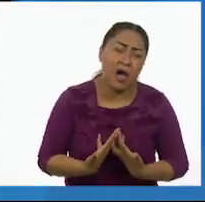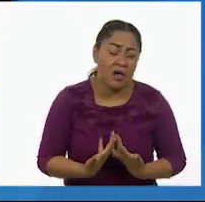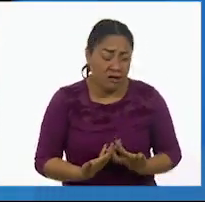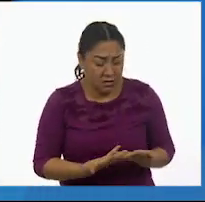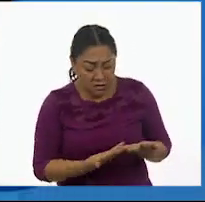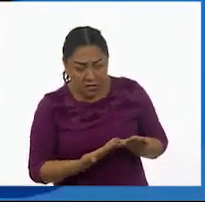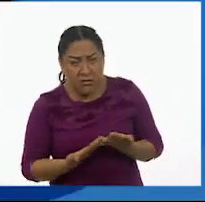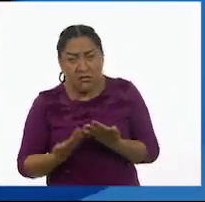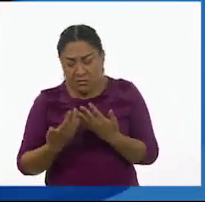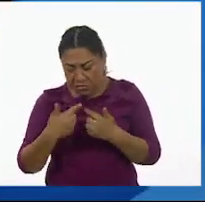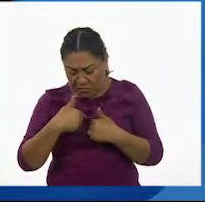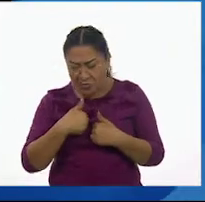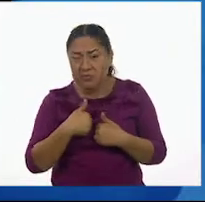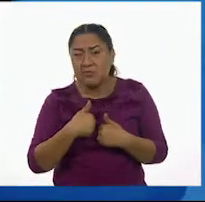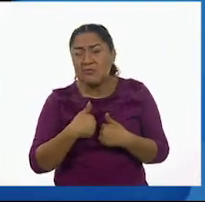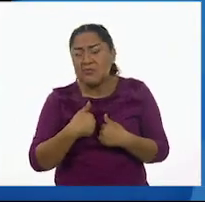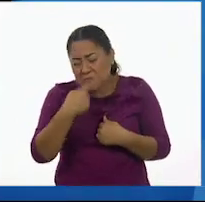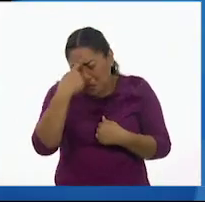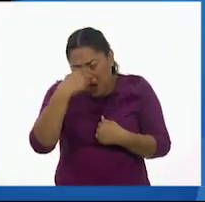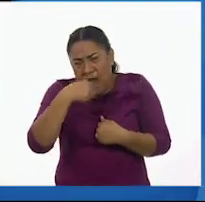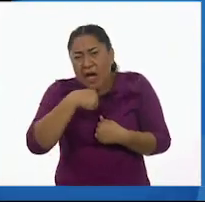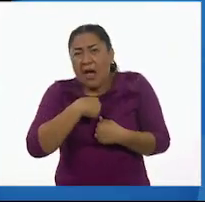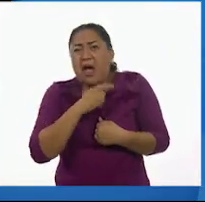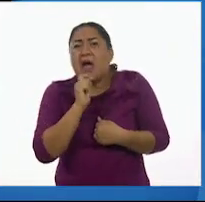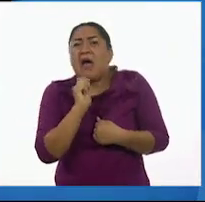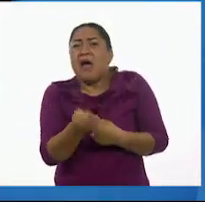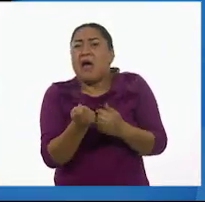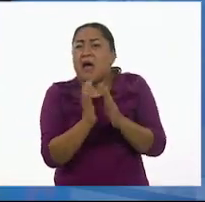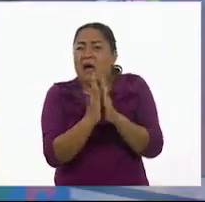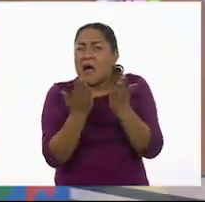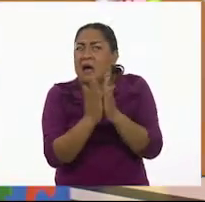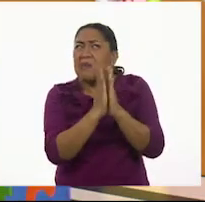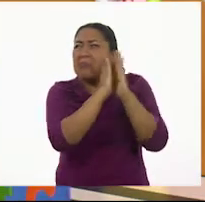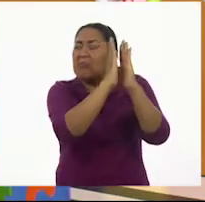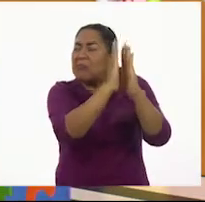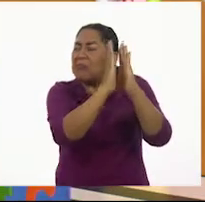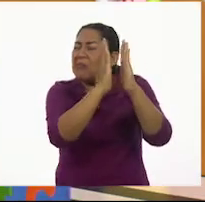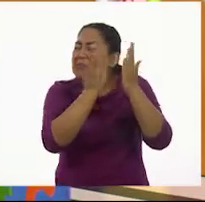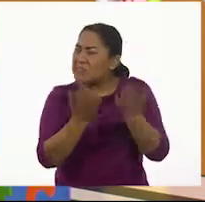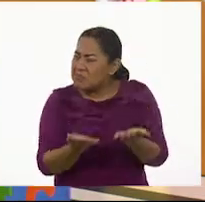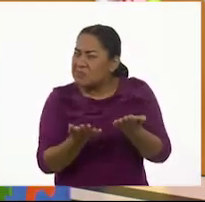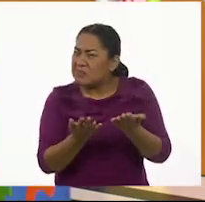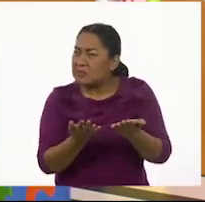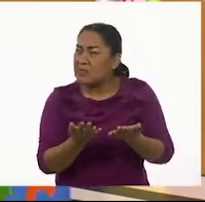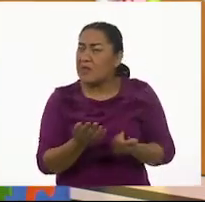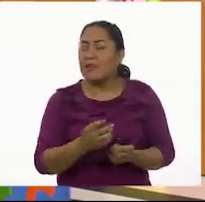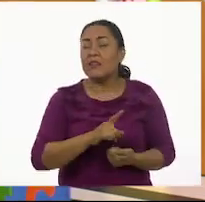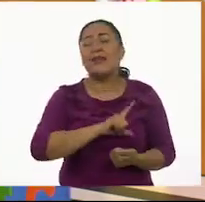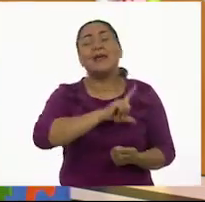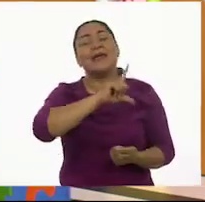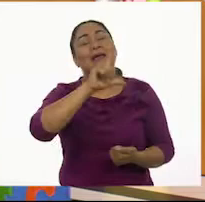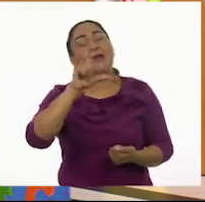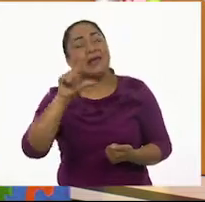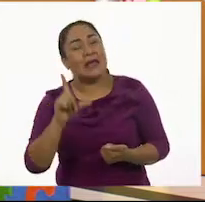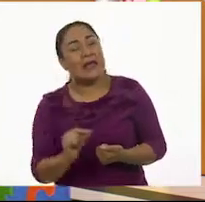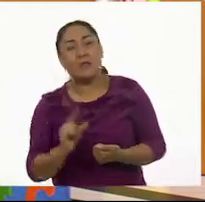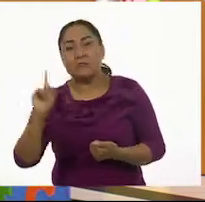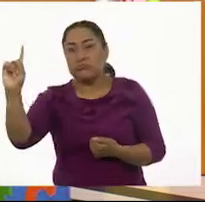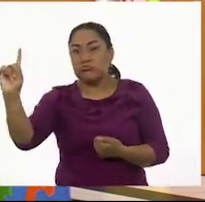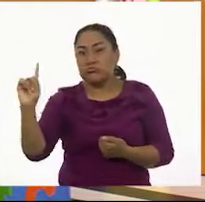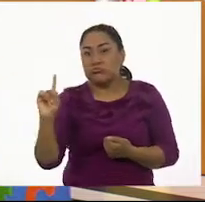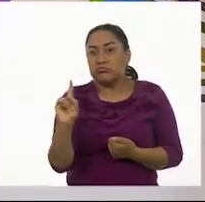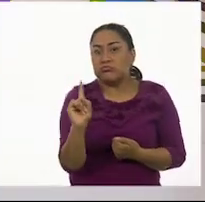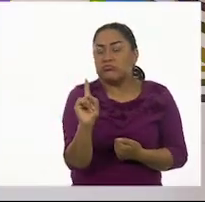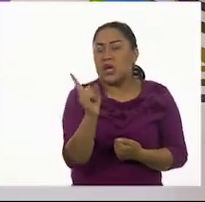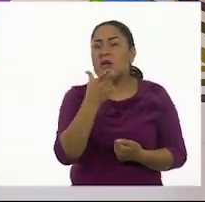para qué estaba en ese gran librero. Hasta que llegó un señor